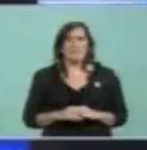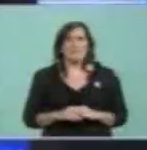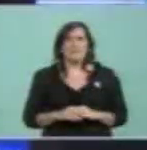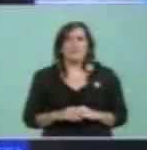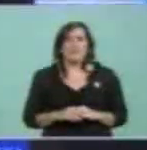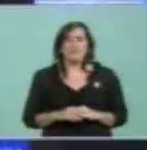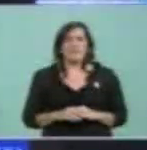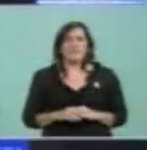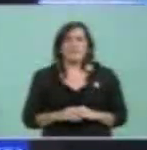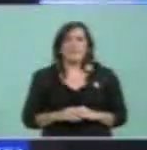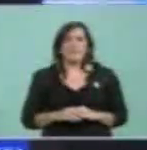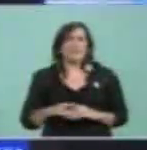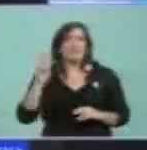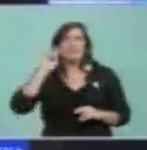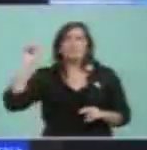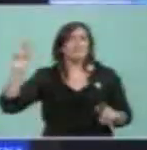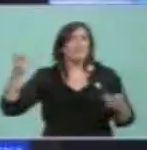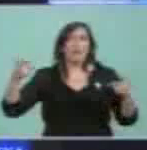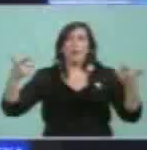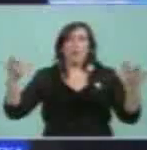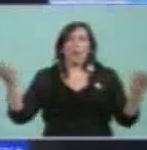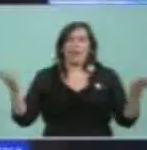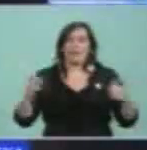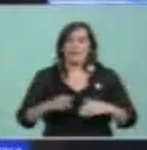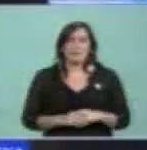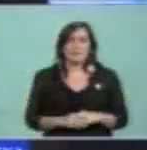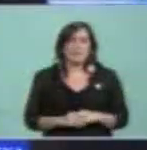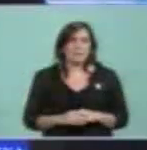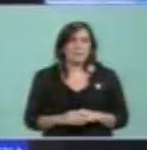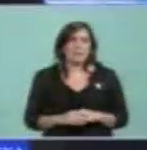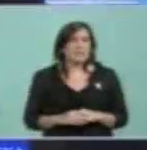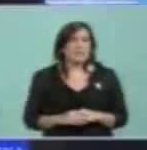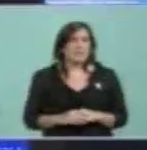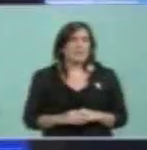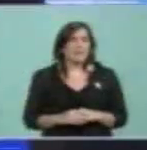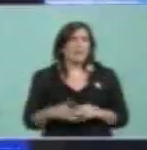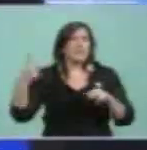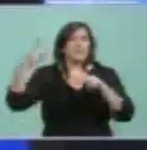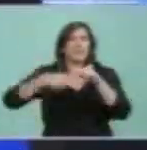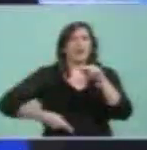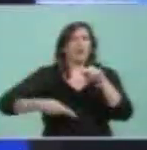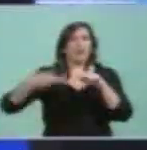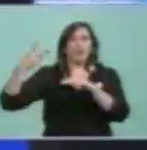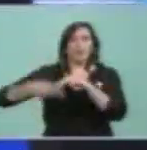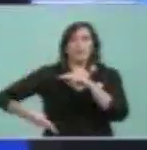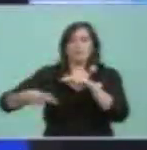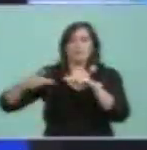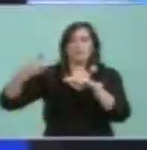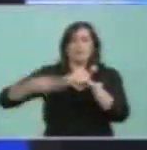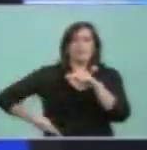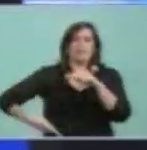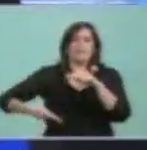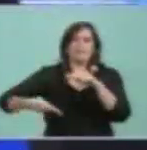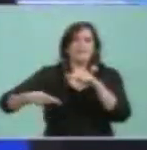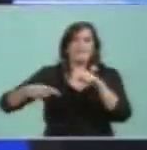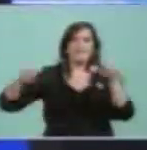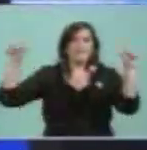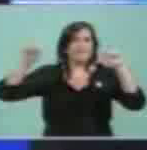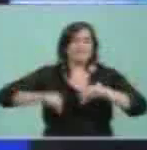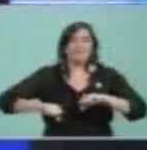también luchar por la segunda parte de la independencia que todas nuestras naciones del cono sur